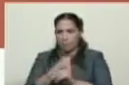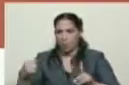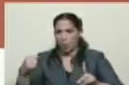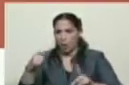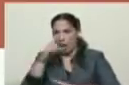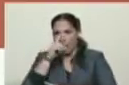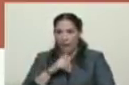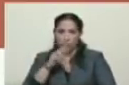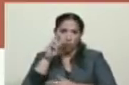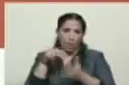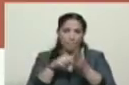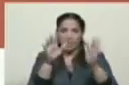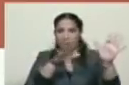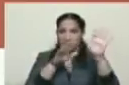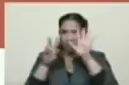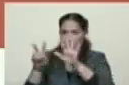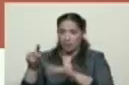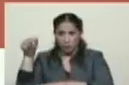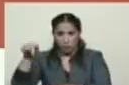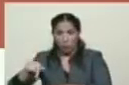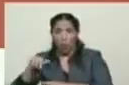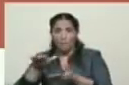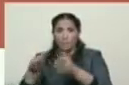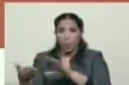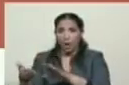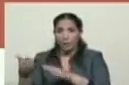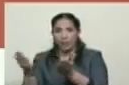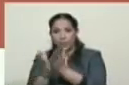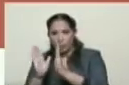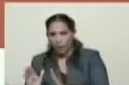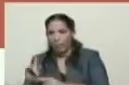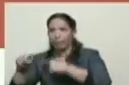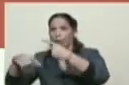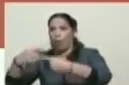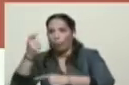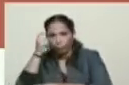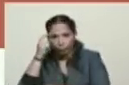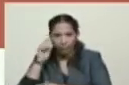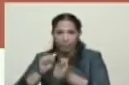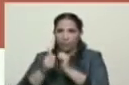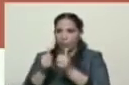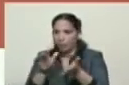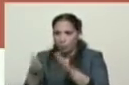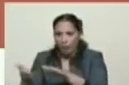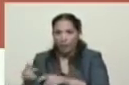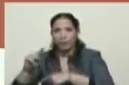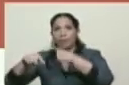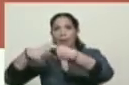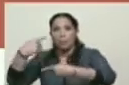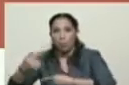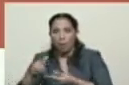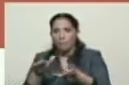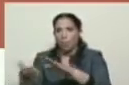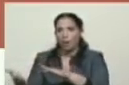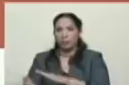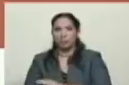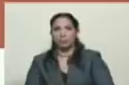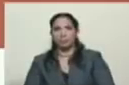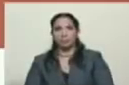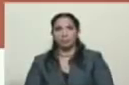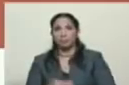2017, hoy asesinaban a estudiante, al día siguiente asesinaban a deportista, al día siguiente asesinaban a un